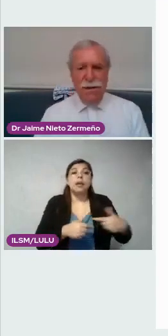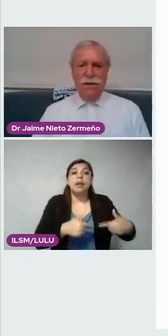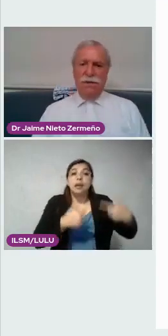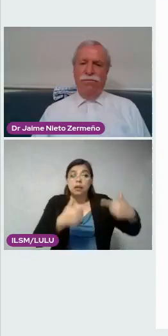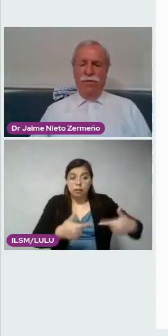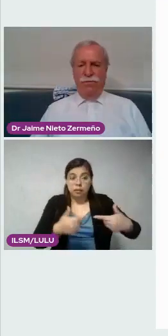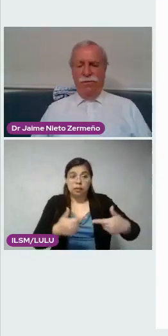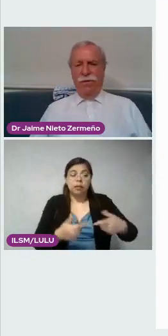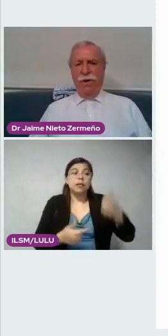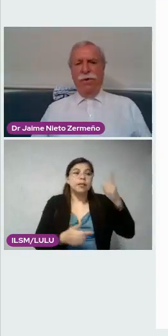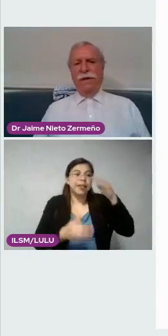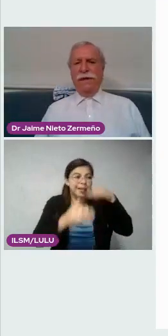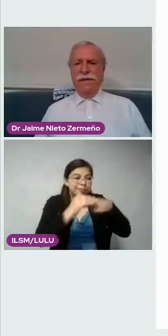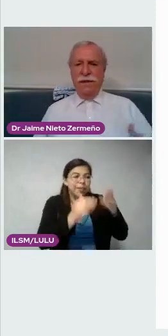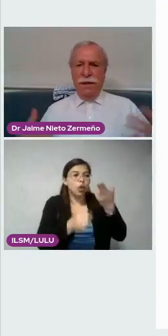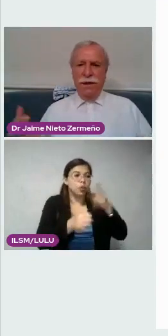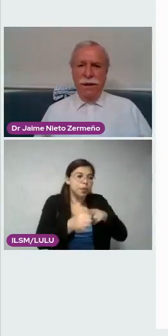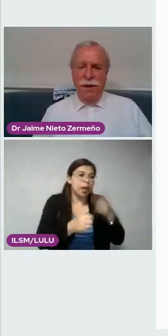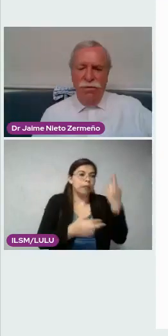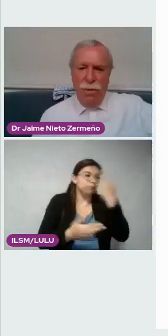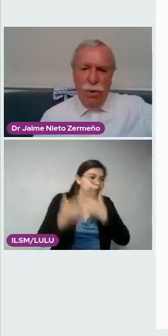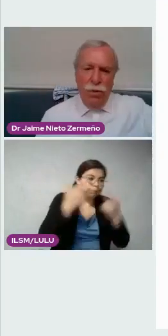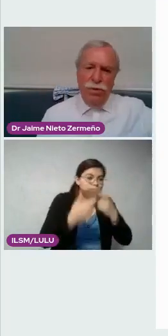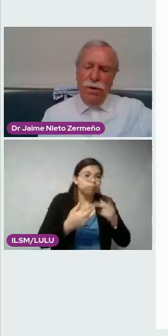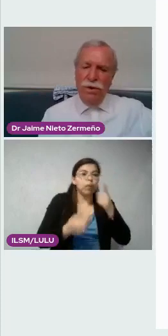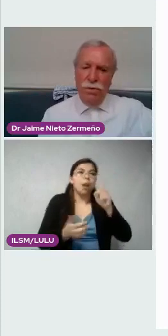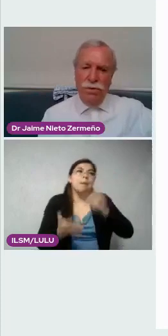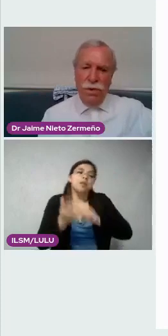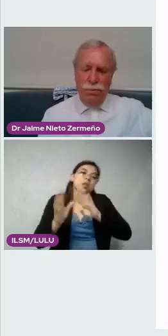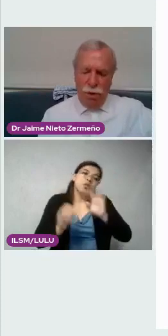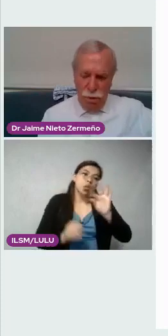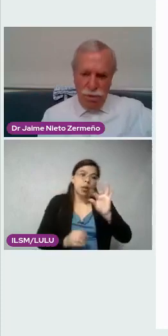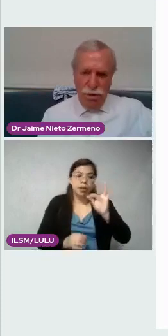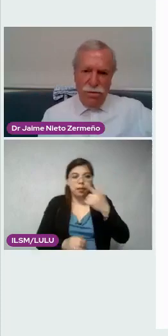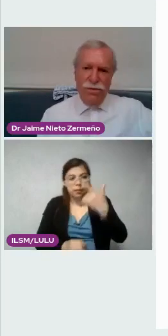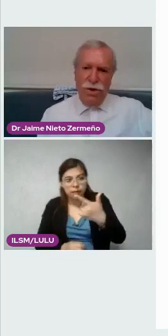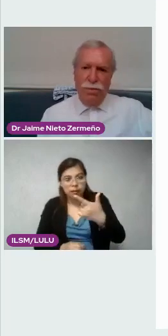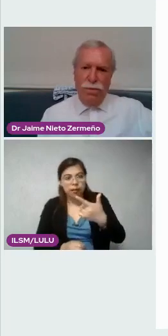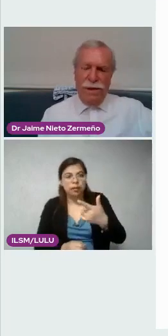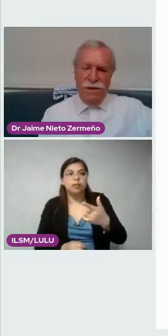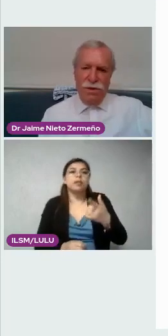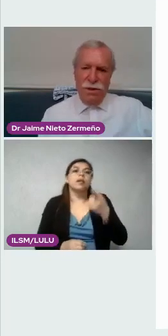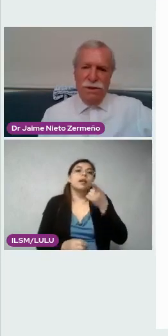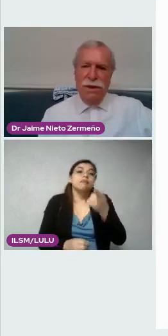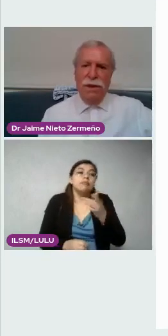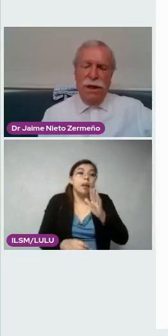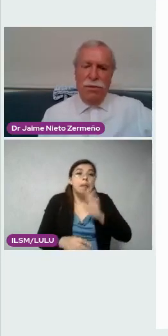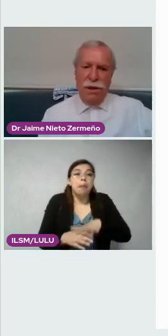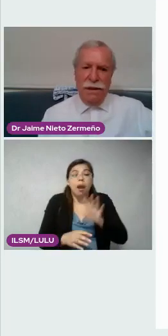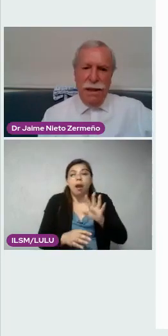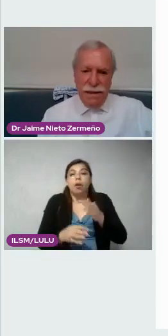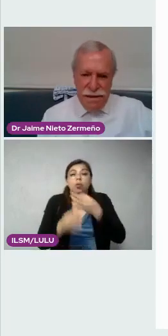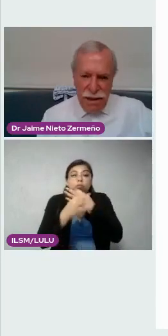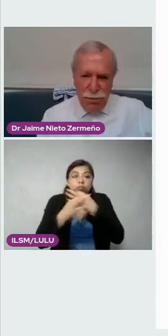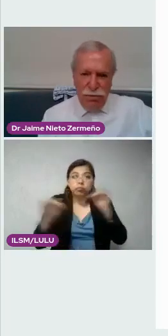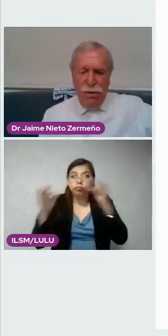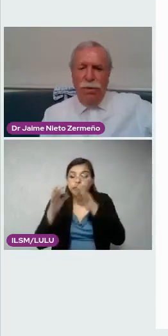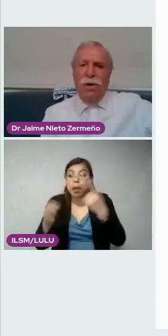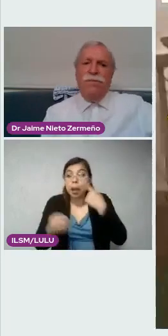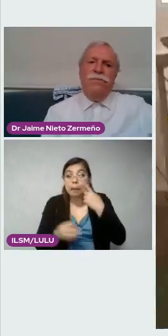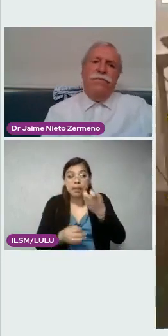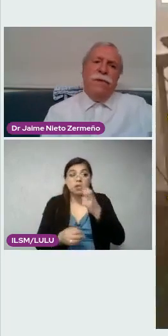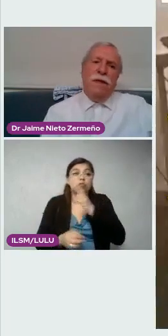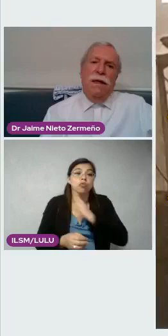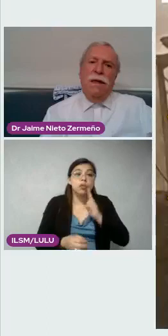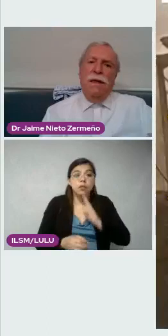llamaba, formó en el 47, y fue producto incluso de publicaciones en el boletín. La que sigue, por